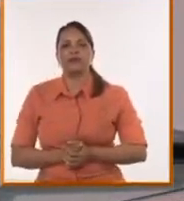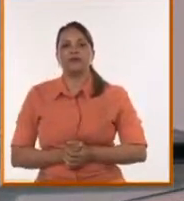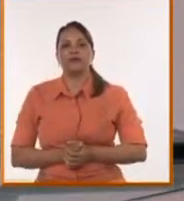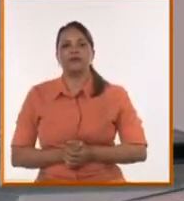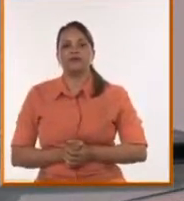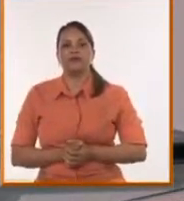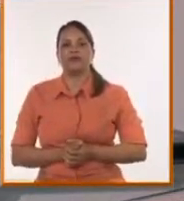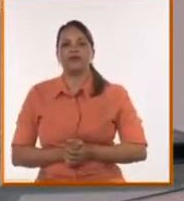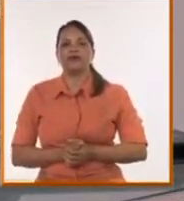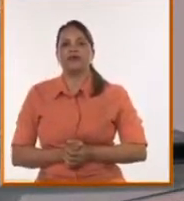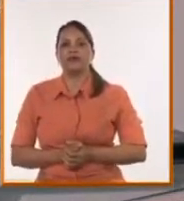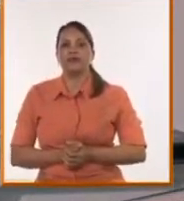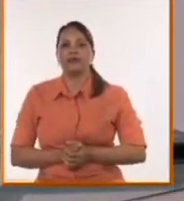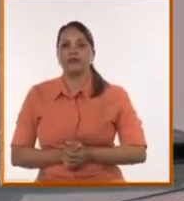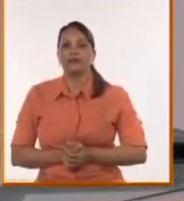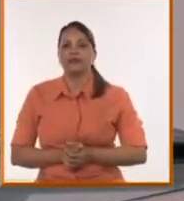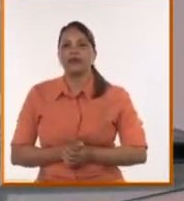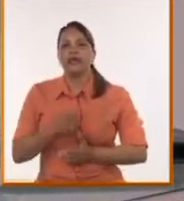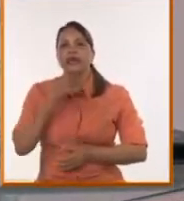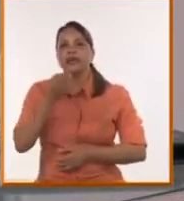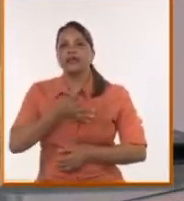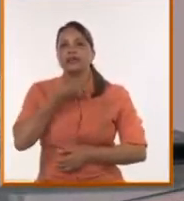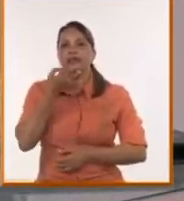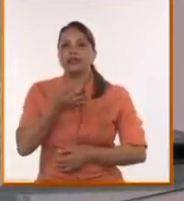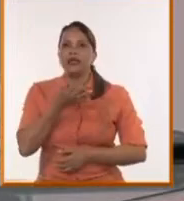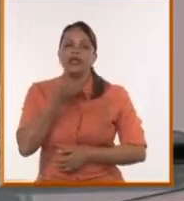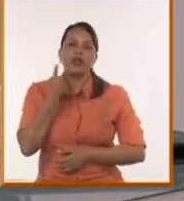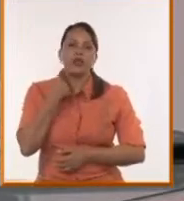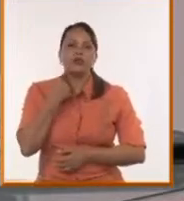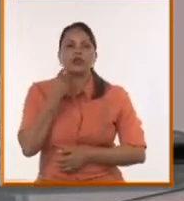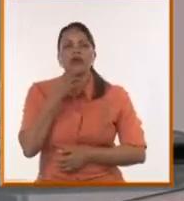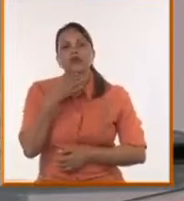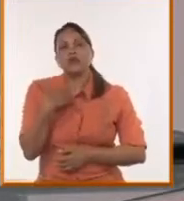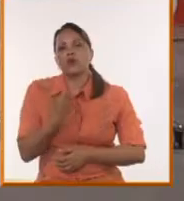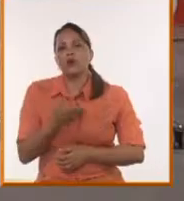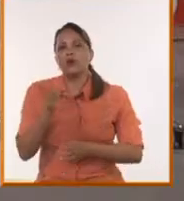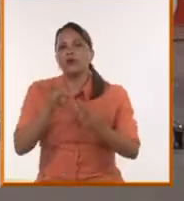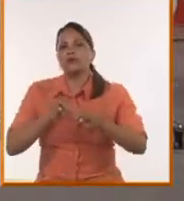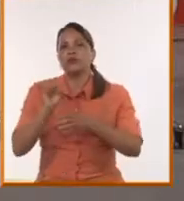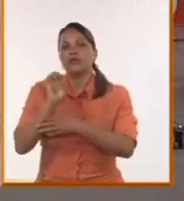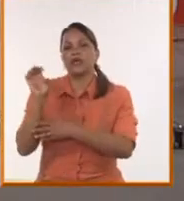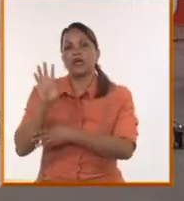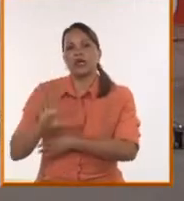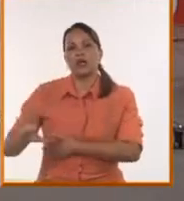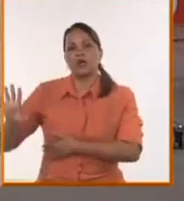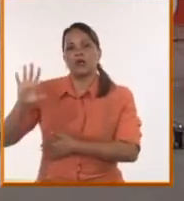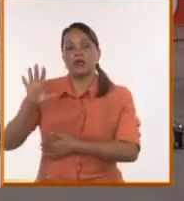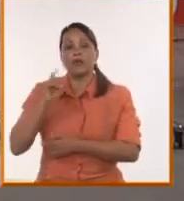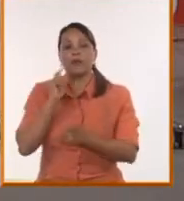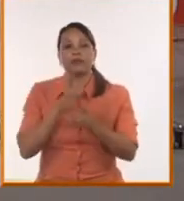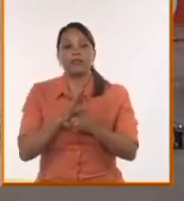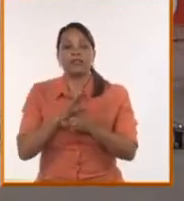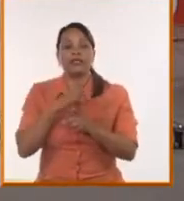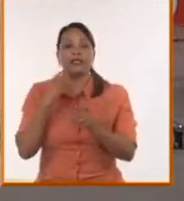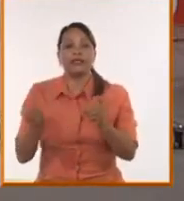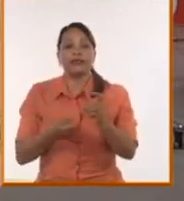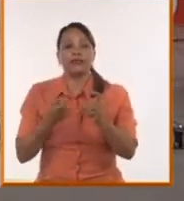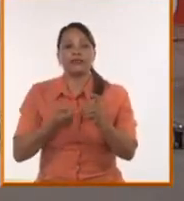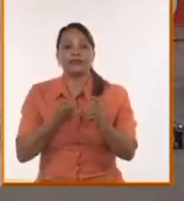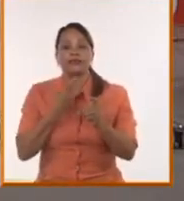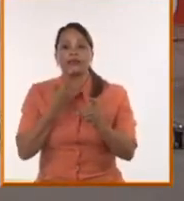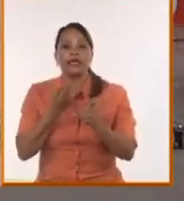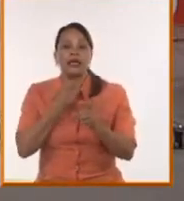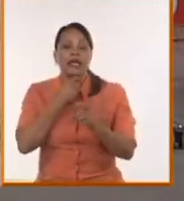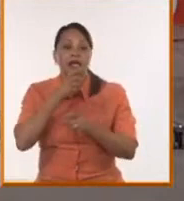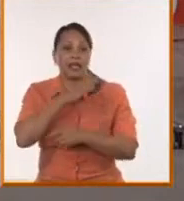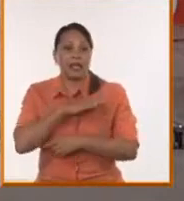interesantísimo lo que ha estado pasando, Javier, en los últimos años en Europa. Desde la guerra en Ucrania hacia acá, muchas